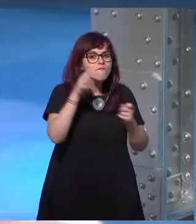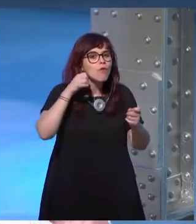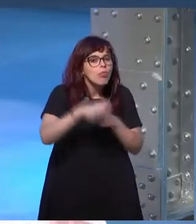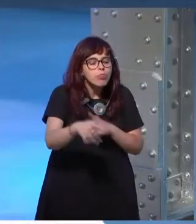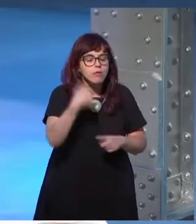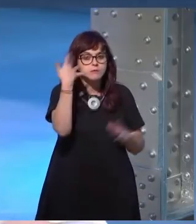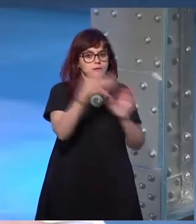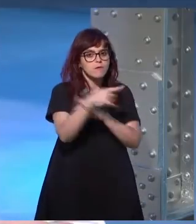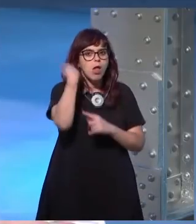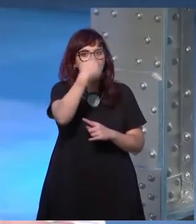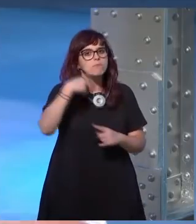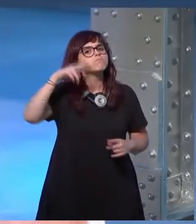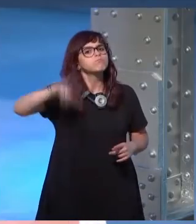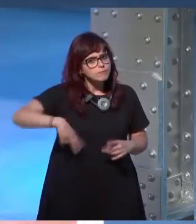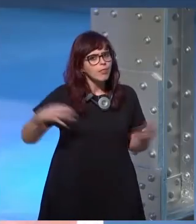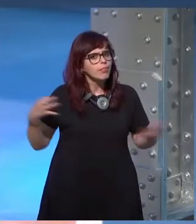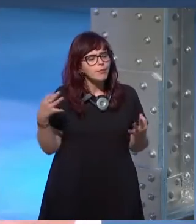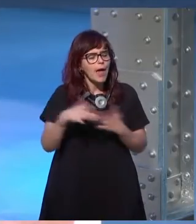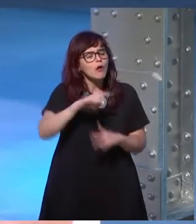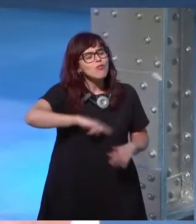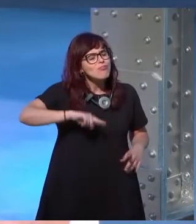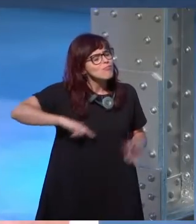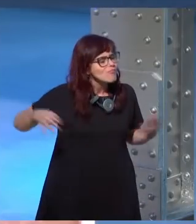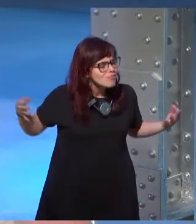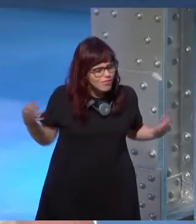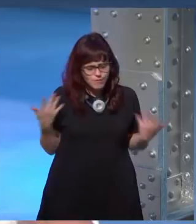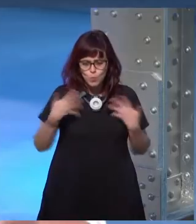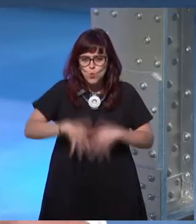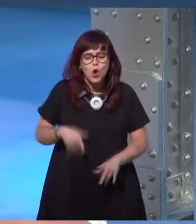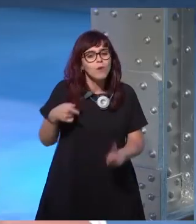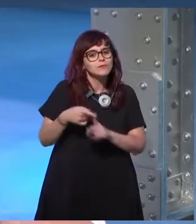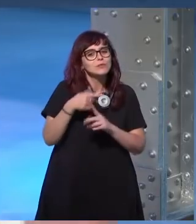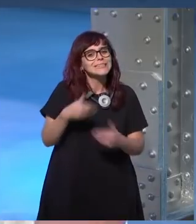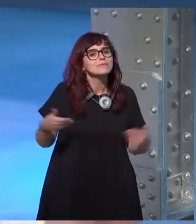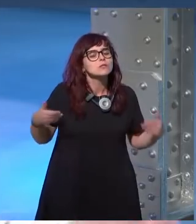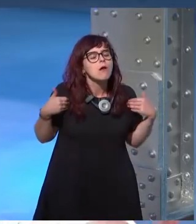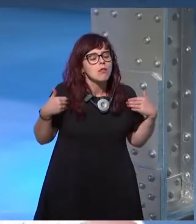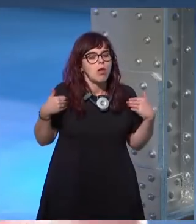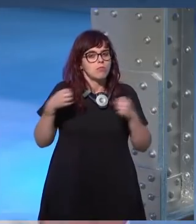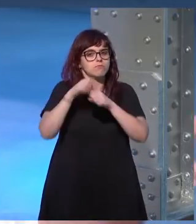y tienes que ser pues lo más consciente posible para ejercer la responsabilidad